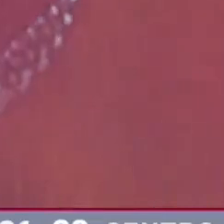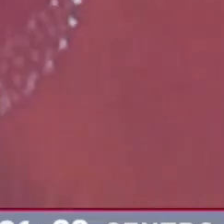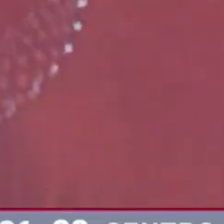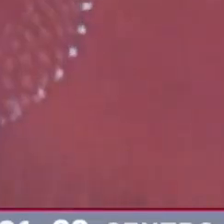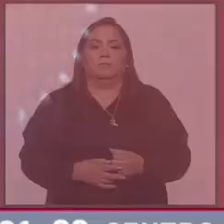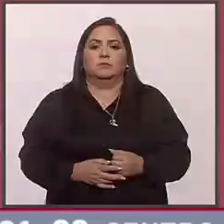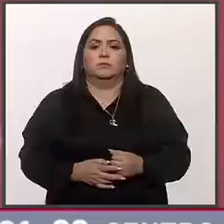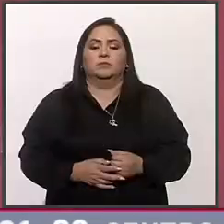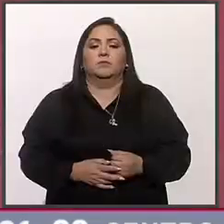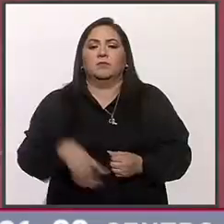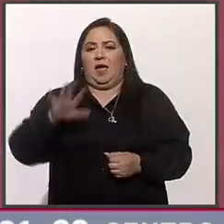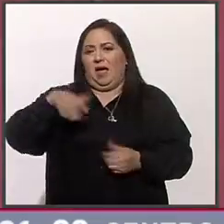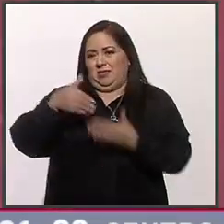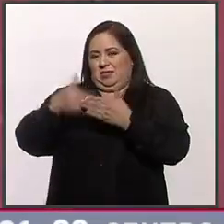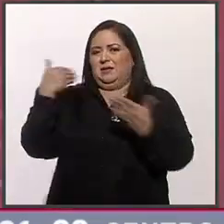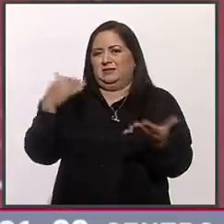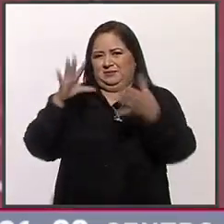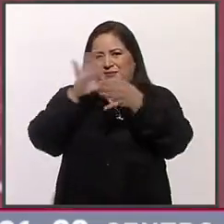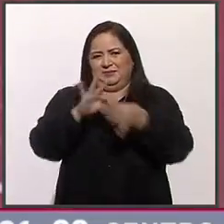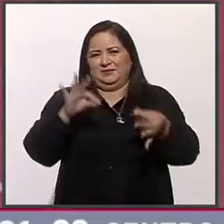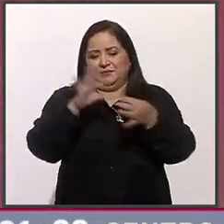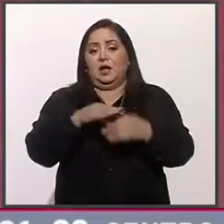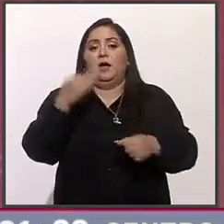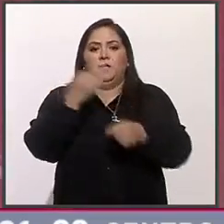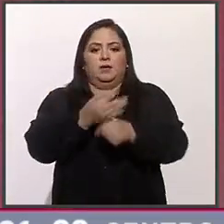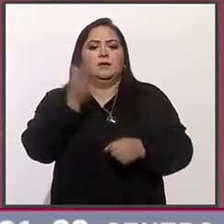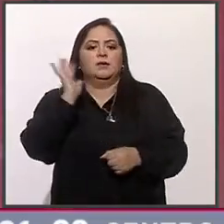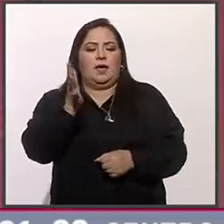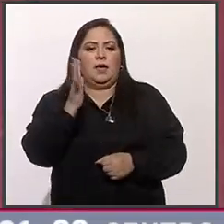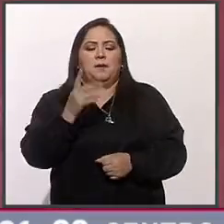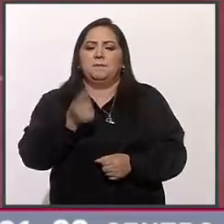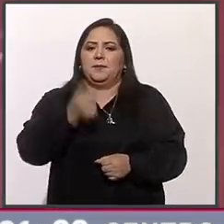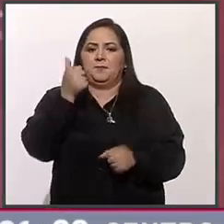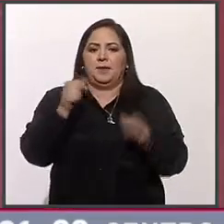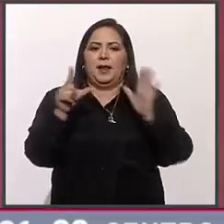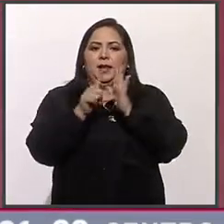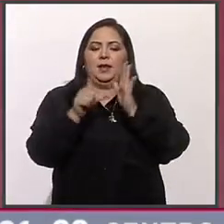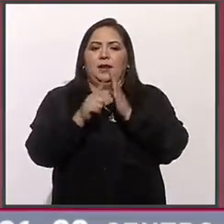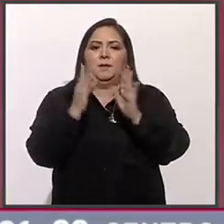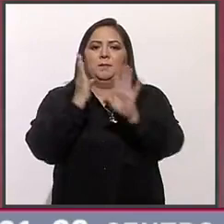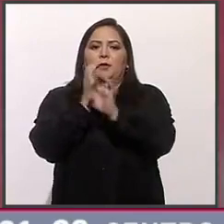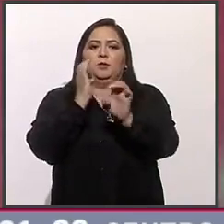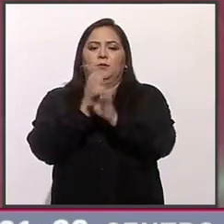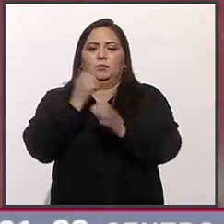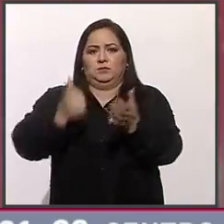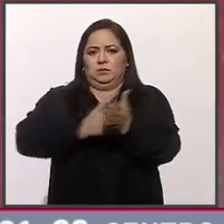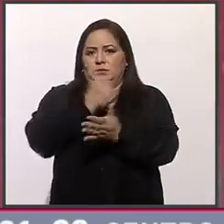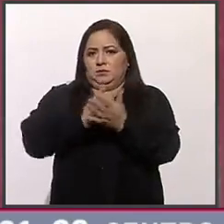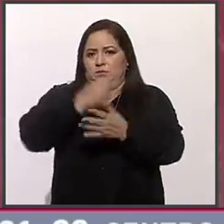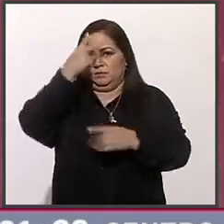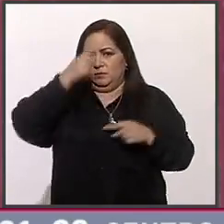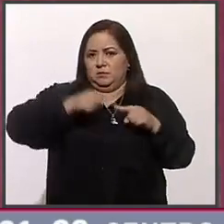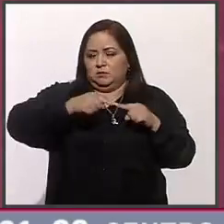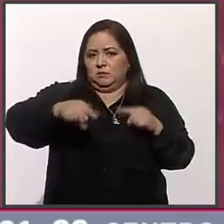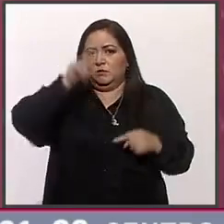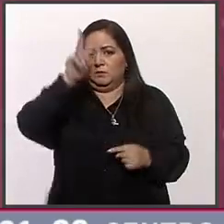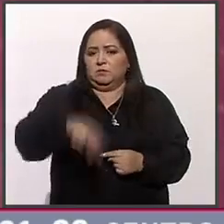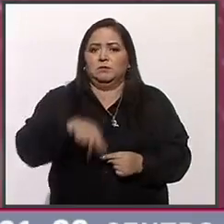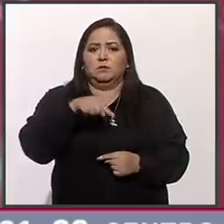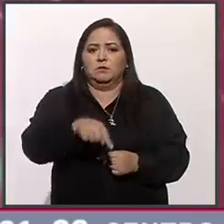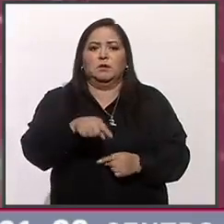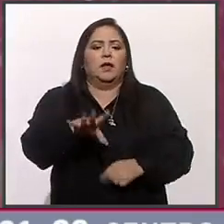Como le hemos venido informando, ya opera la primera línea del Metrobús de la Ciudad de México completamente